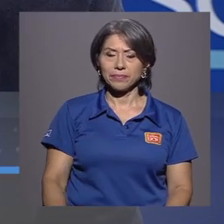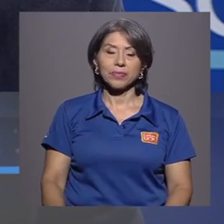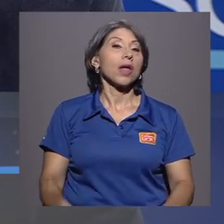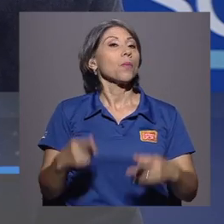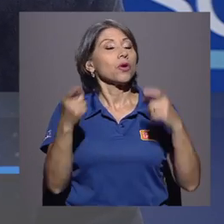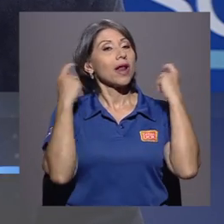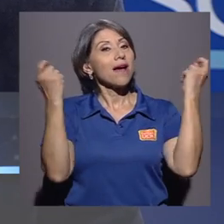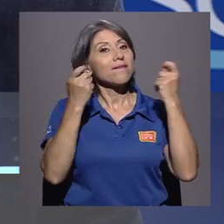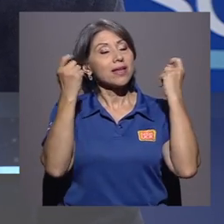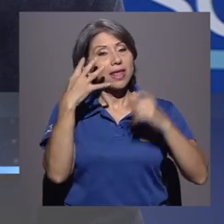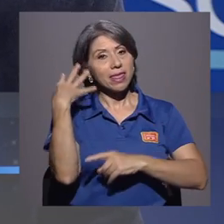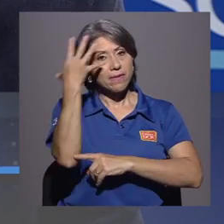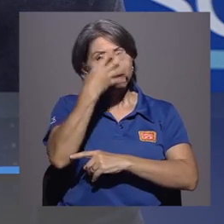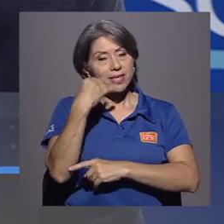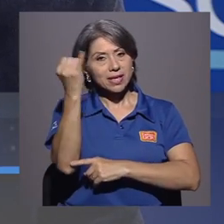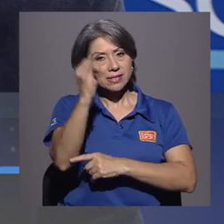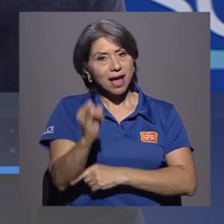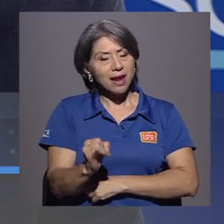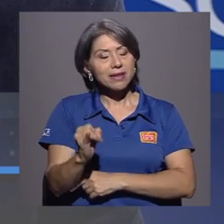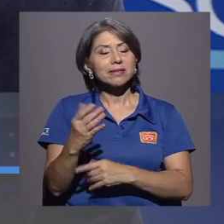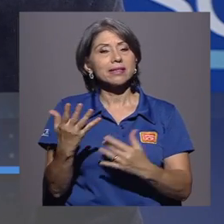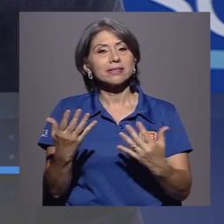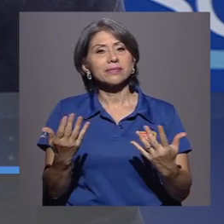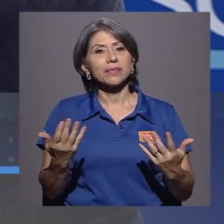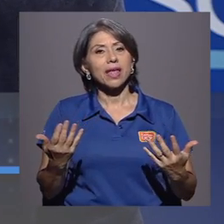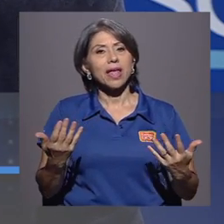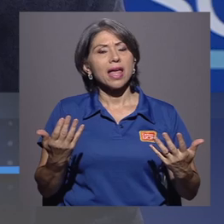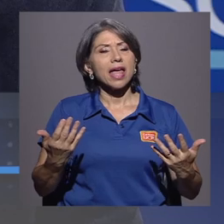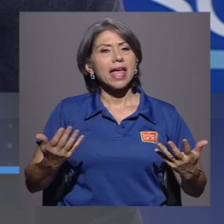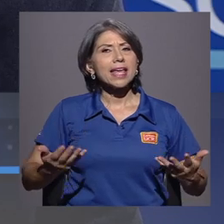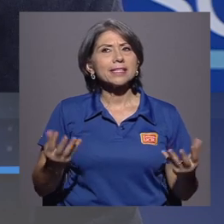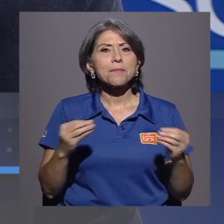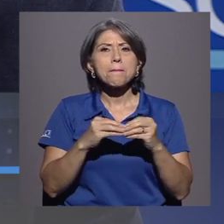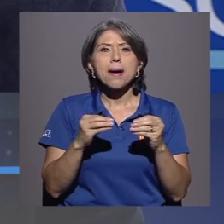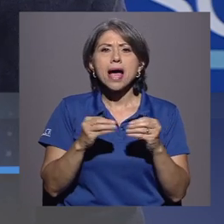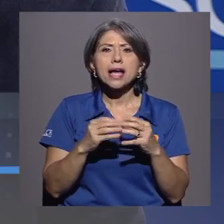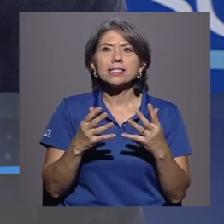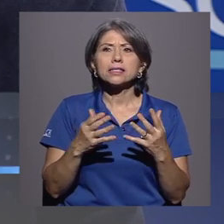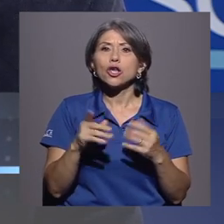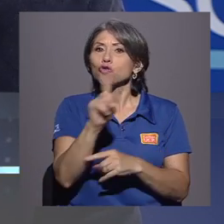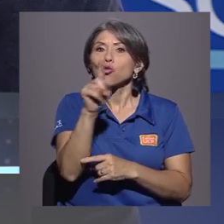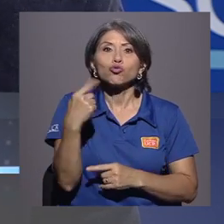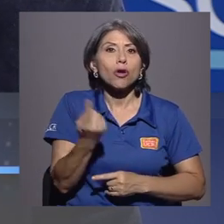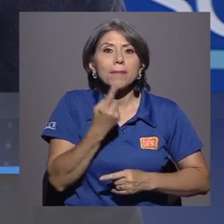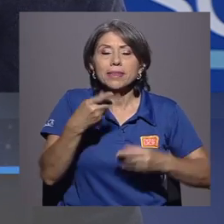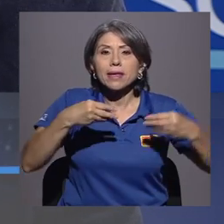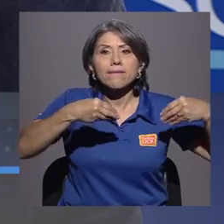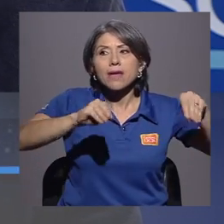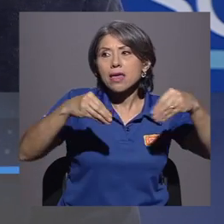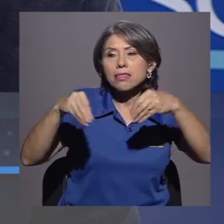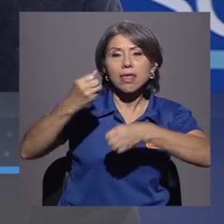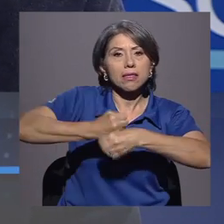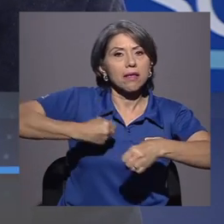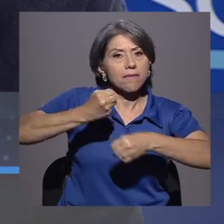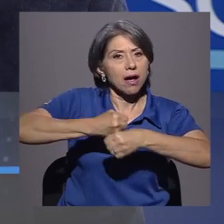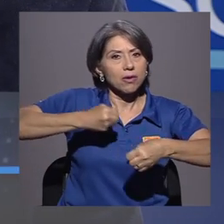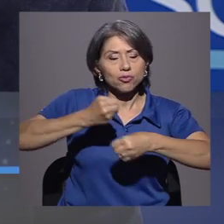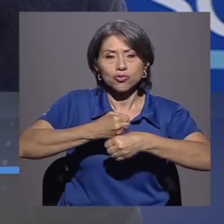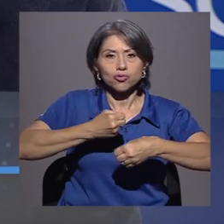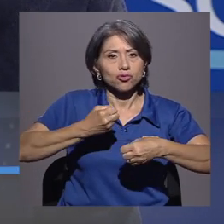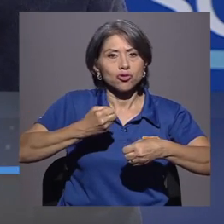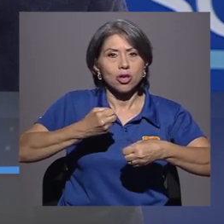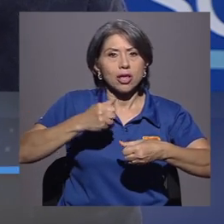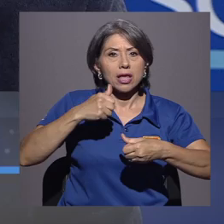de Bellas Artes es más, digamos, que una venta de trabajos